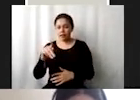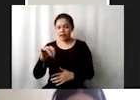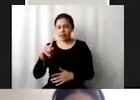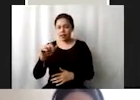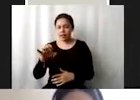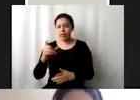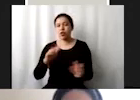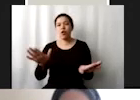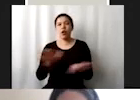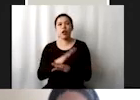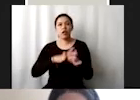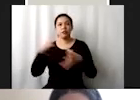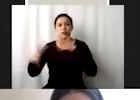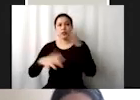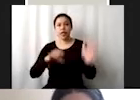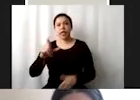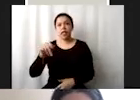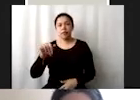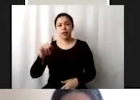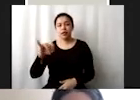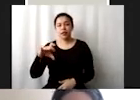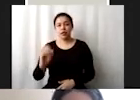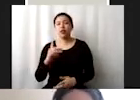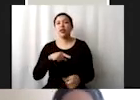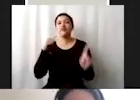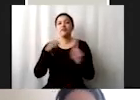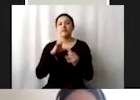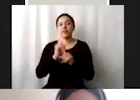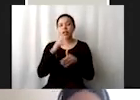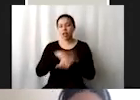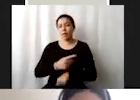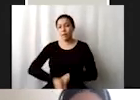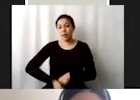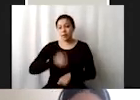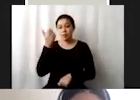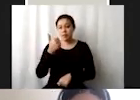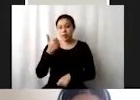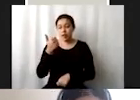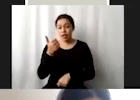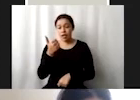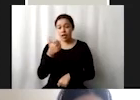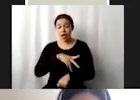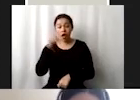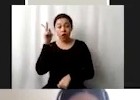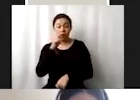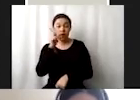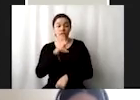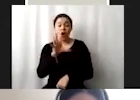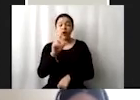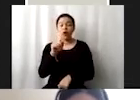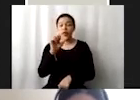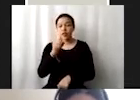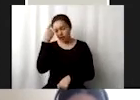climático se les considera estas metas como la primera grande prueba que tuvieron los ODS como mecanismo de